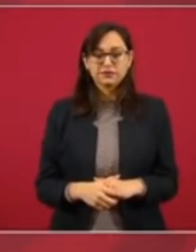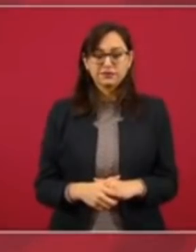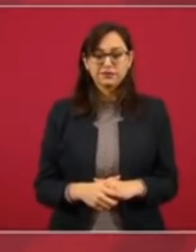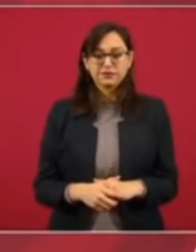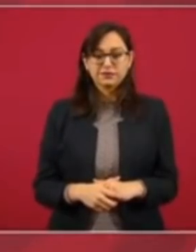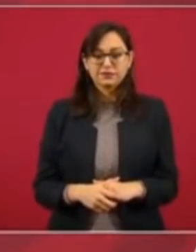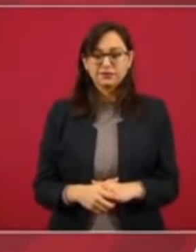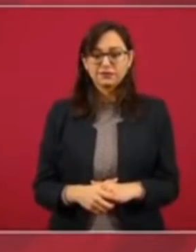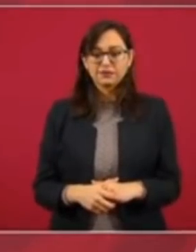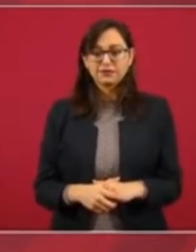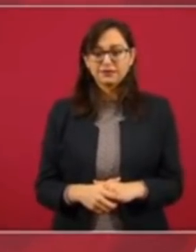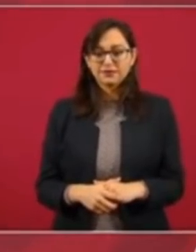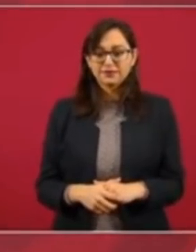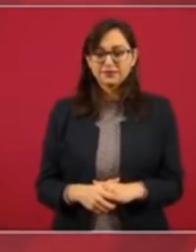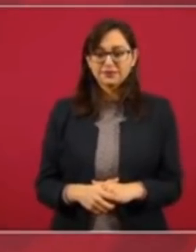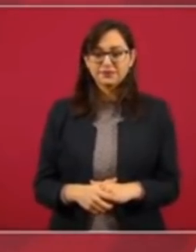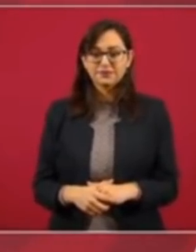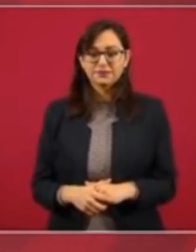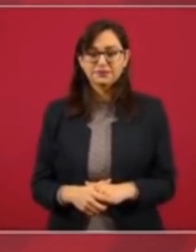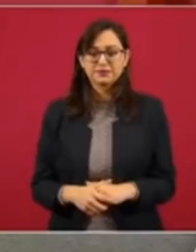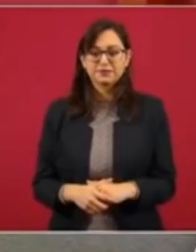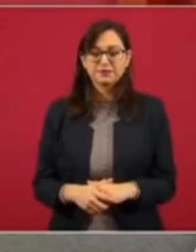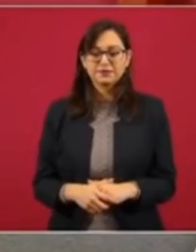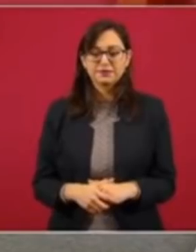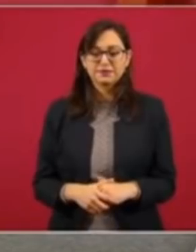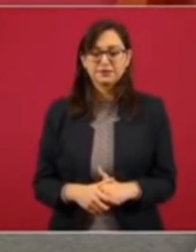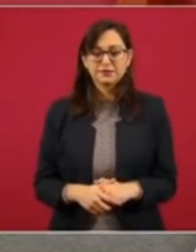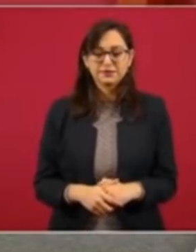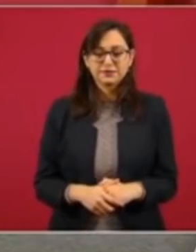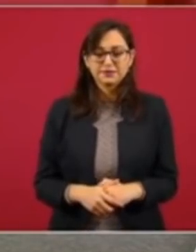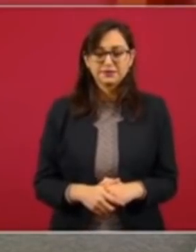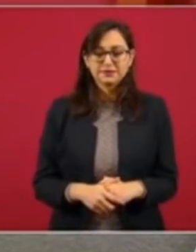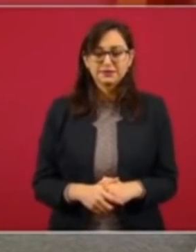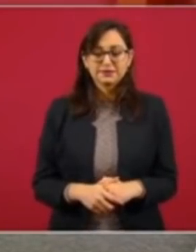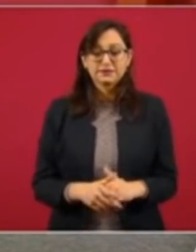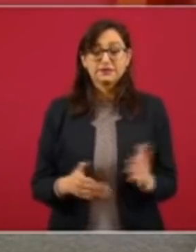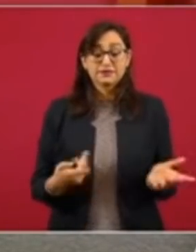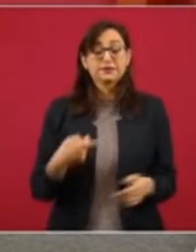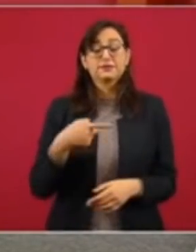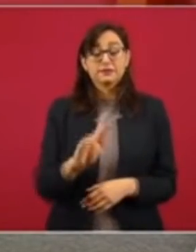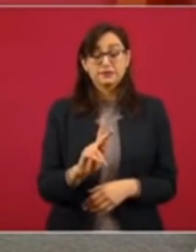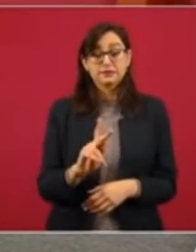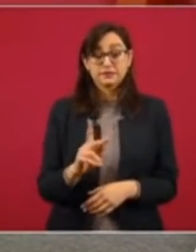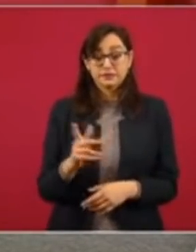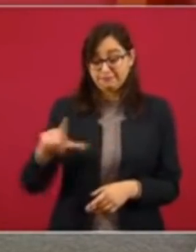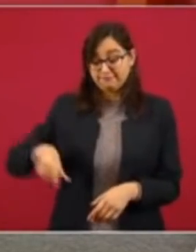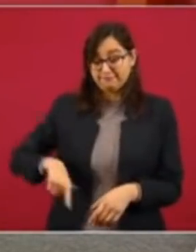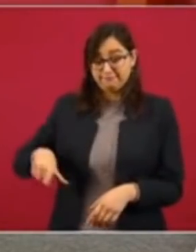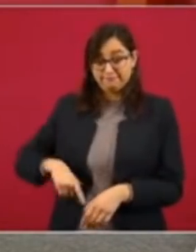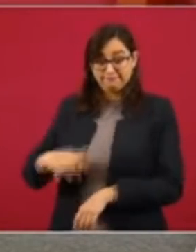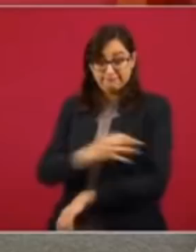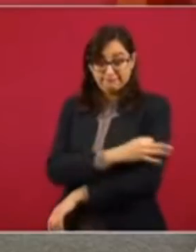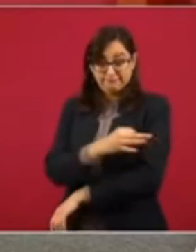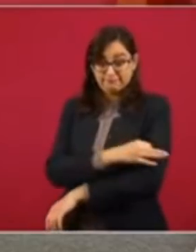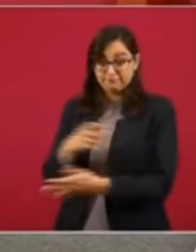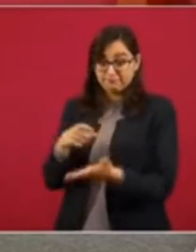nosotros adquirir la vacuna es que se